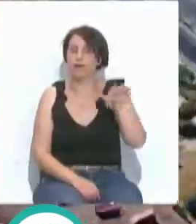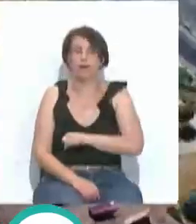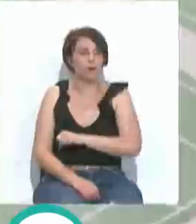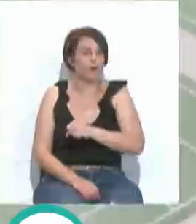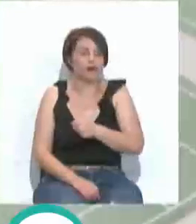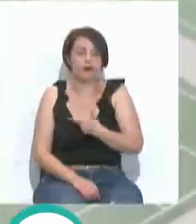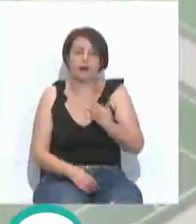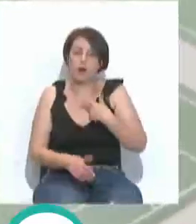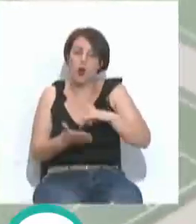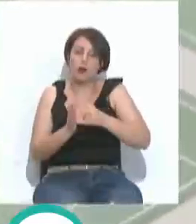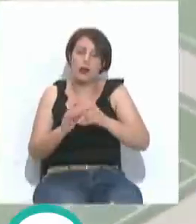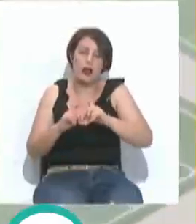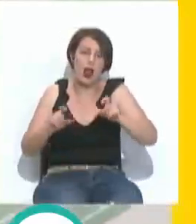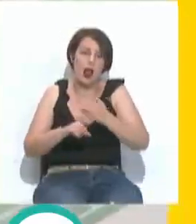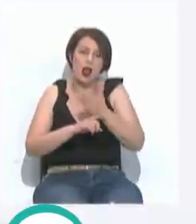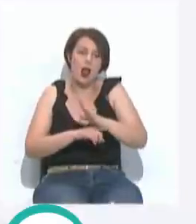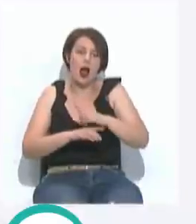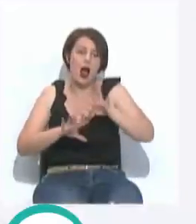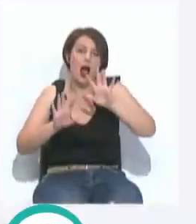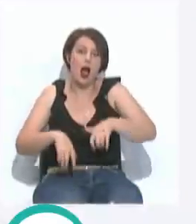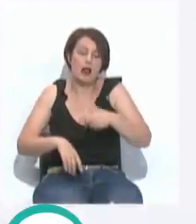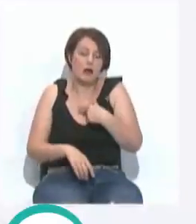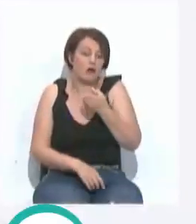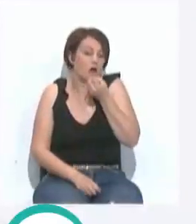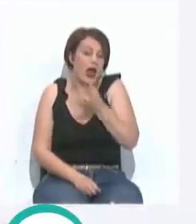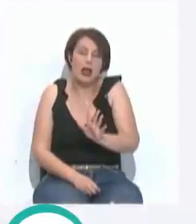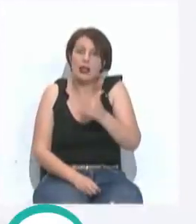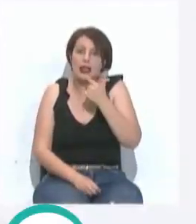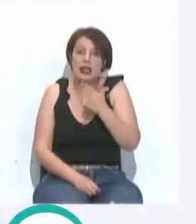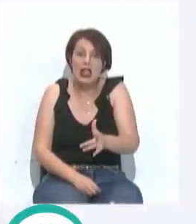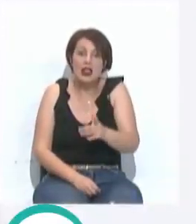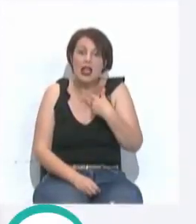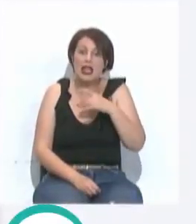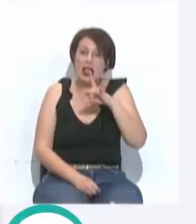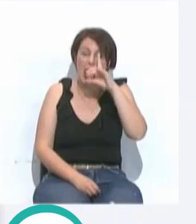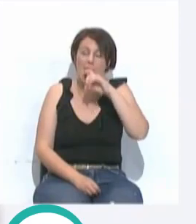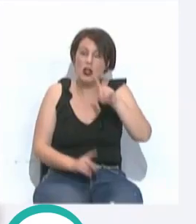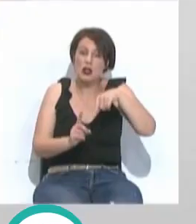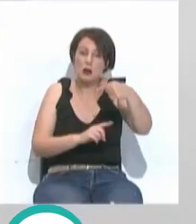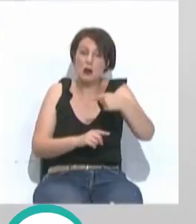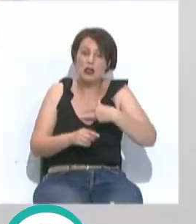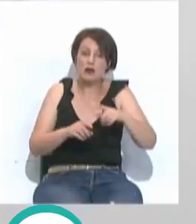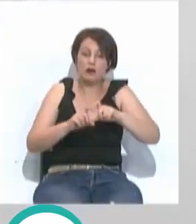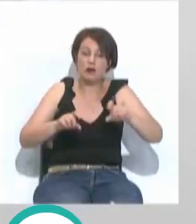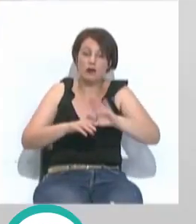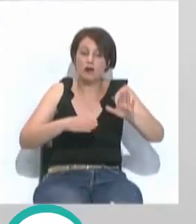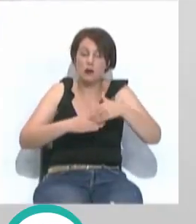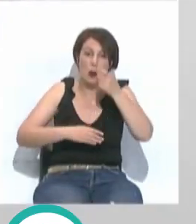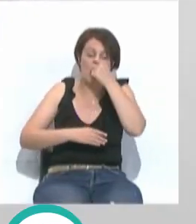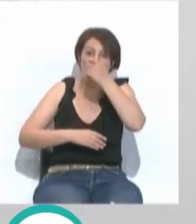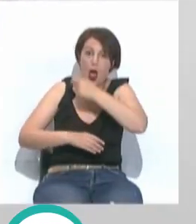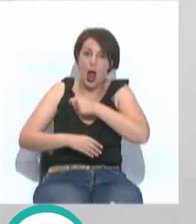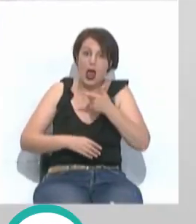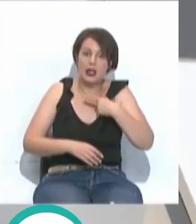terrenos y el proyecto empresarial presentado por el Cádiz, indicando que, después de casi 15 años de cierre de la factoría de Puerto Real,